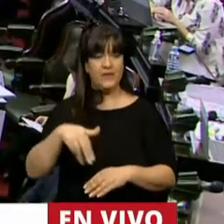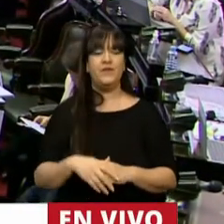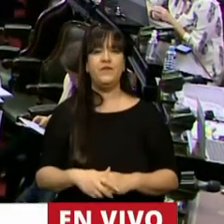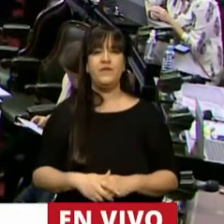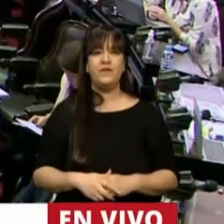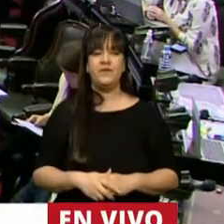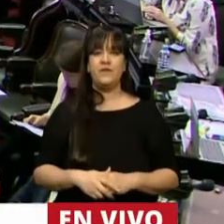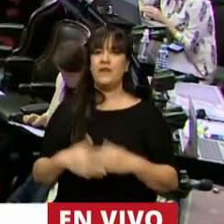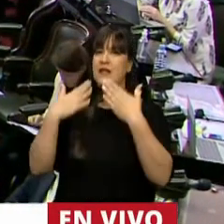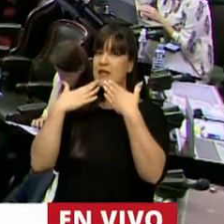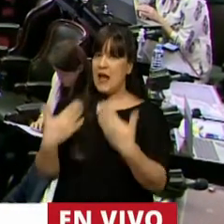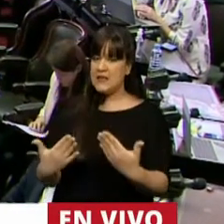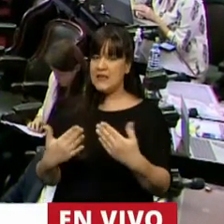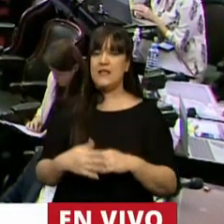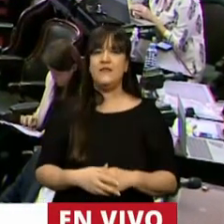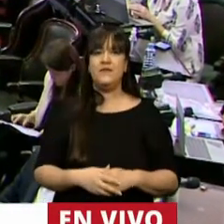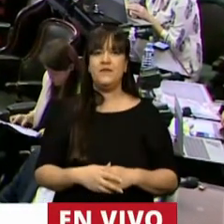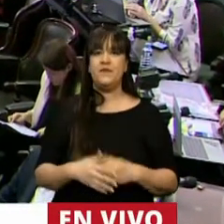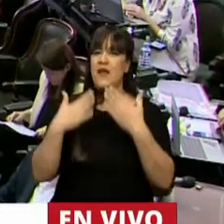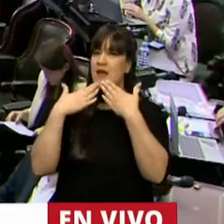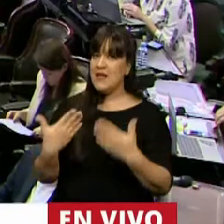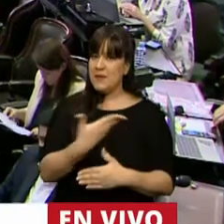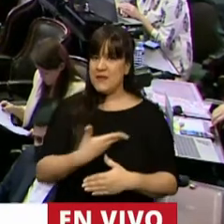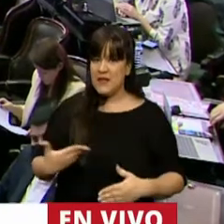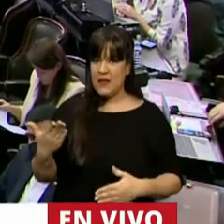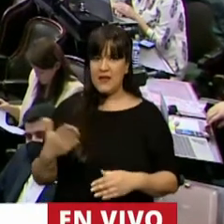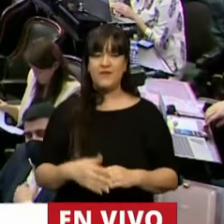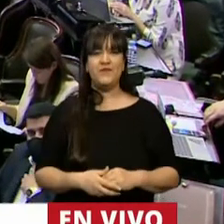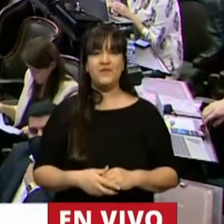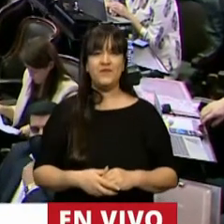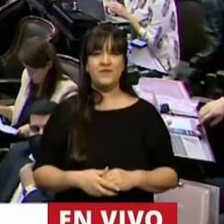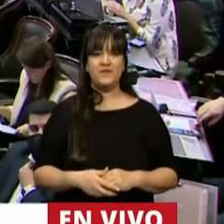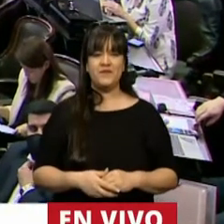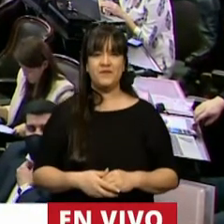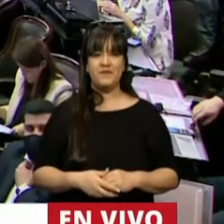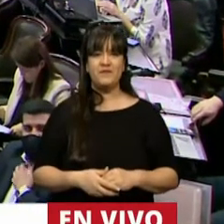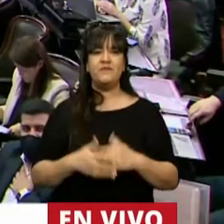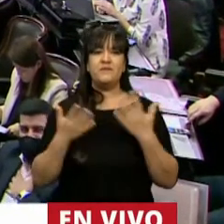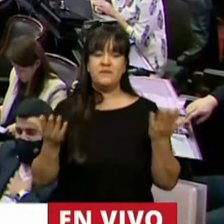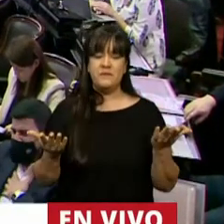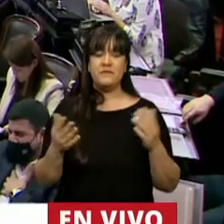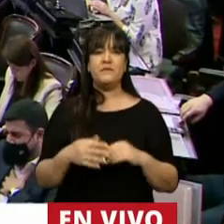Gracias, señor Presidente. Como